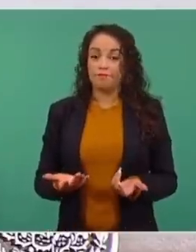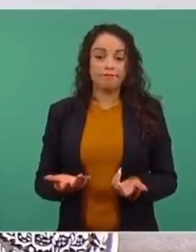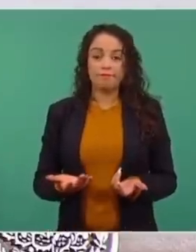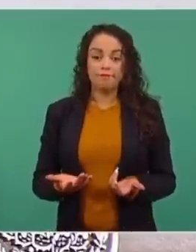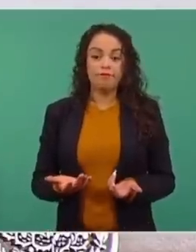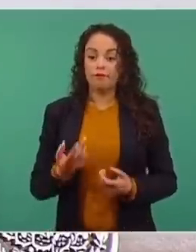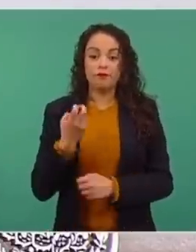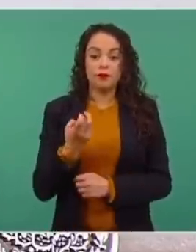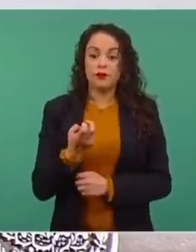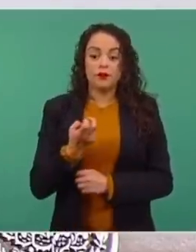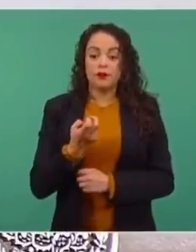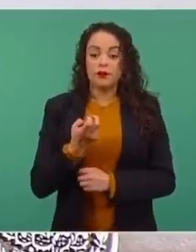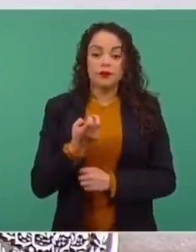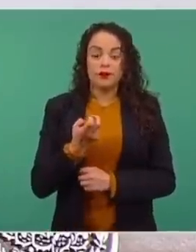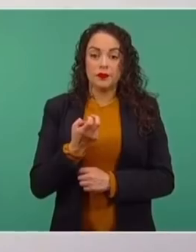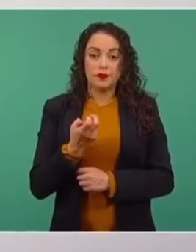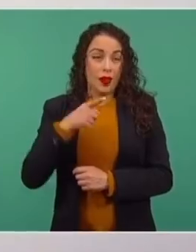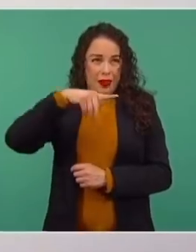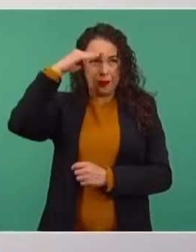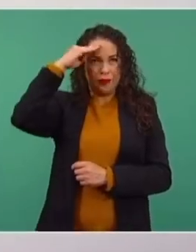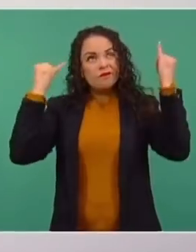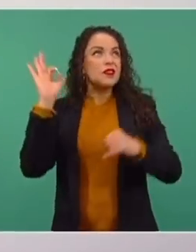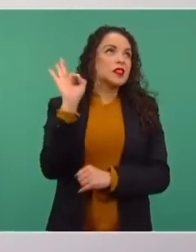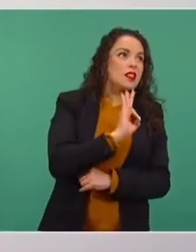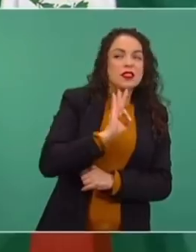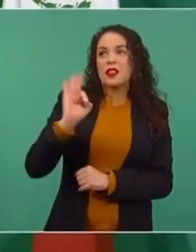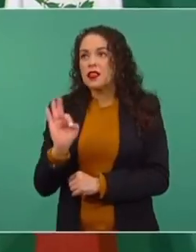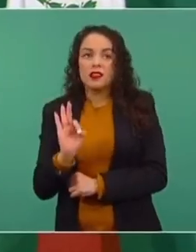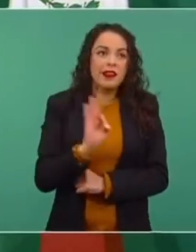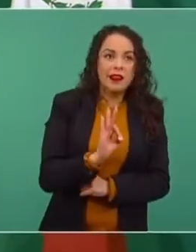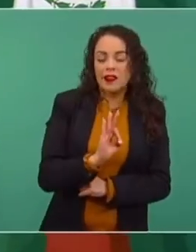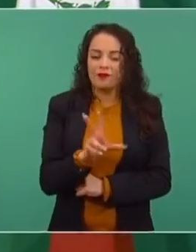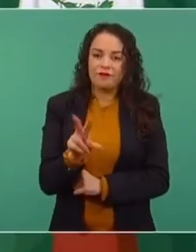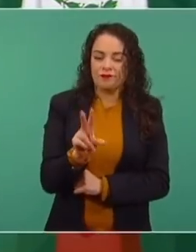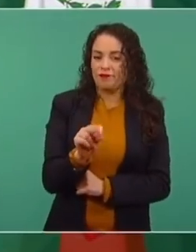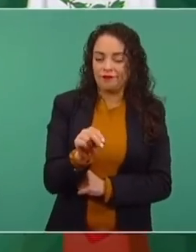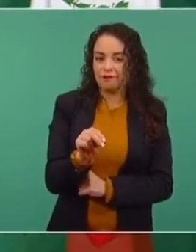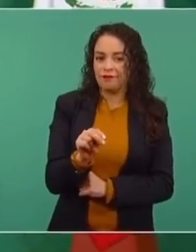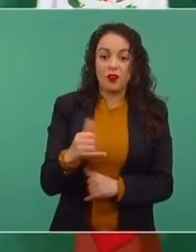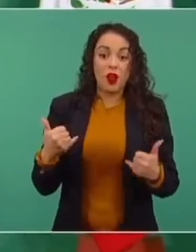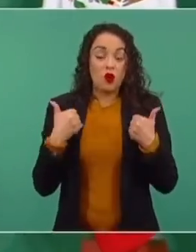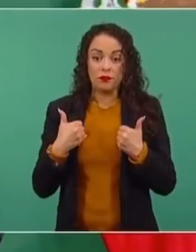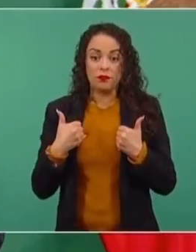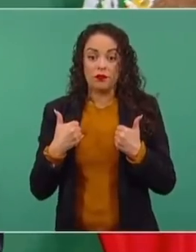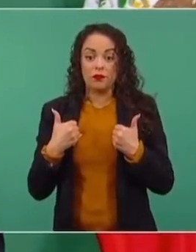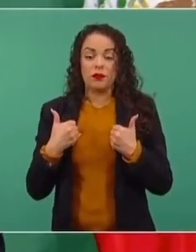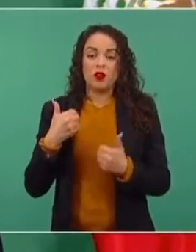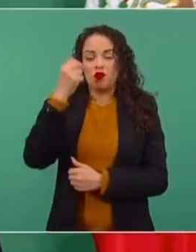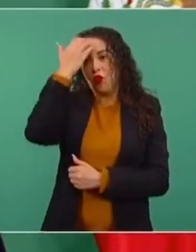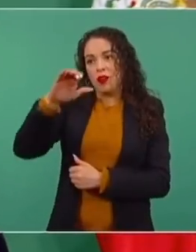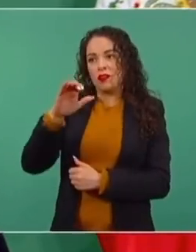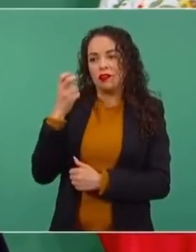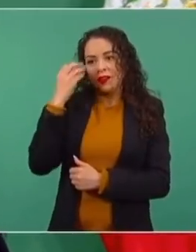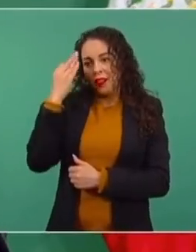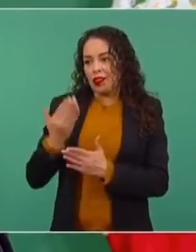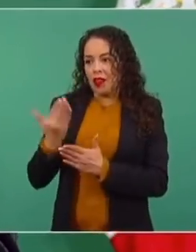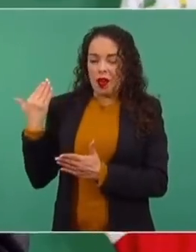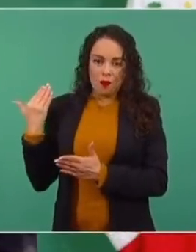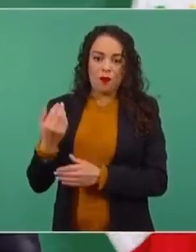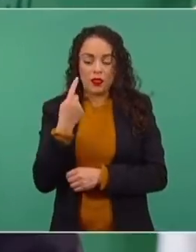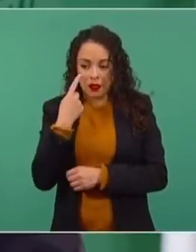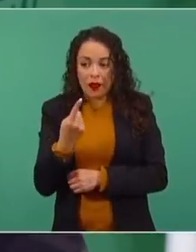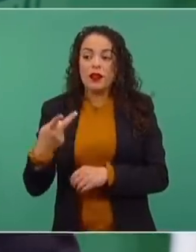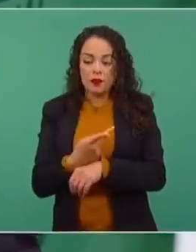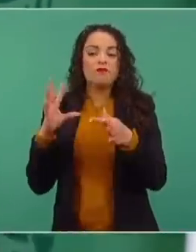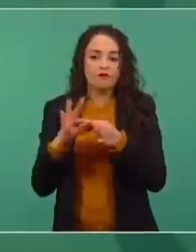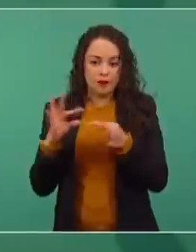este, imaginar lo que pueda suceder. Los jóvenes no vivieron el tiempo en que a nuestras generaciones las